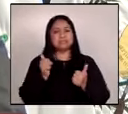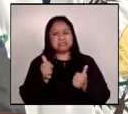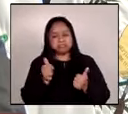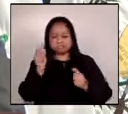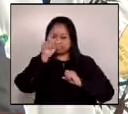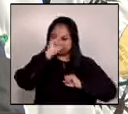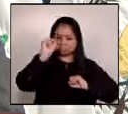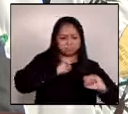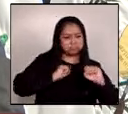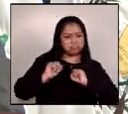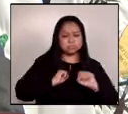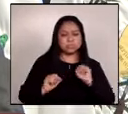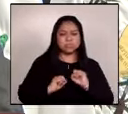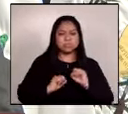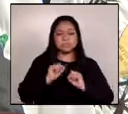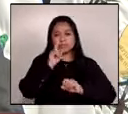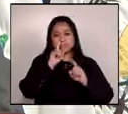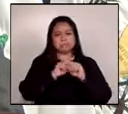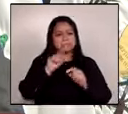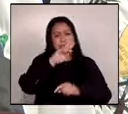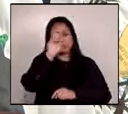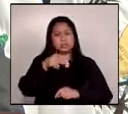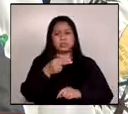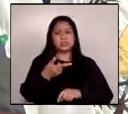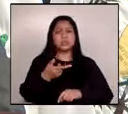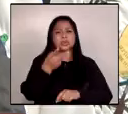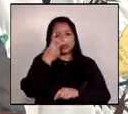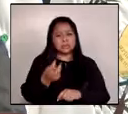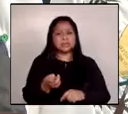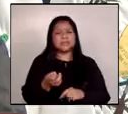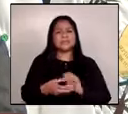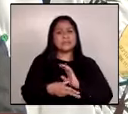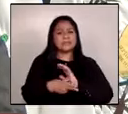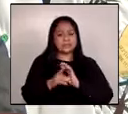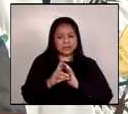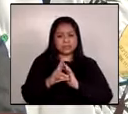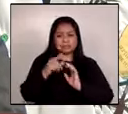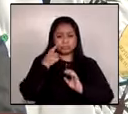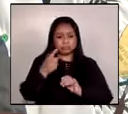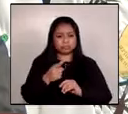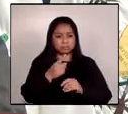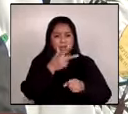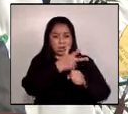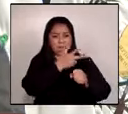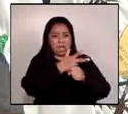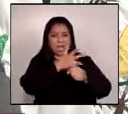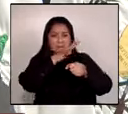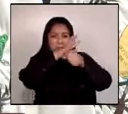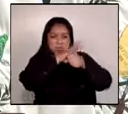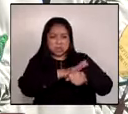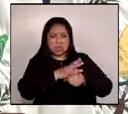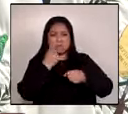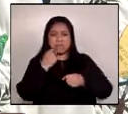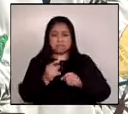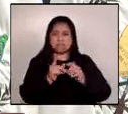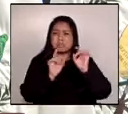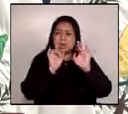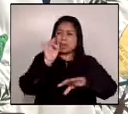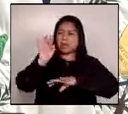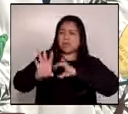y que nunca más su imagen sea oscurecida por unos pocos liderazgos